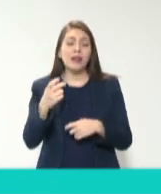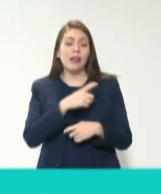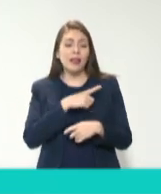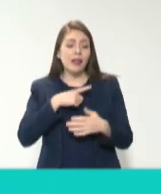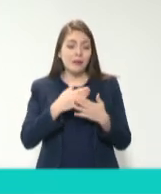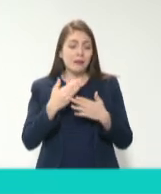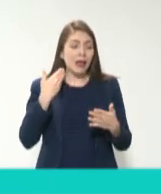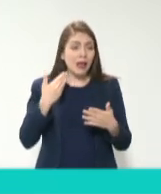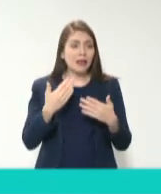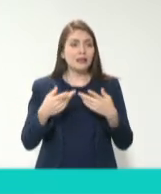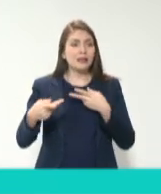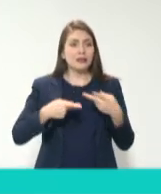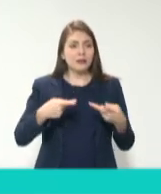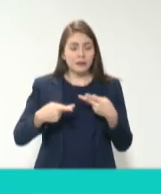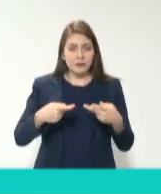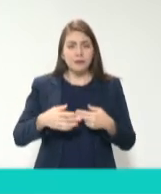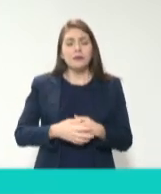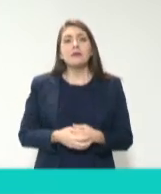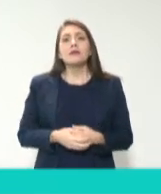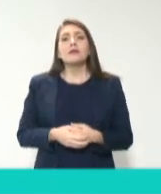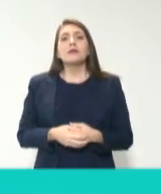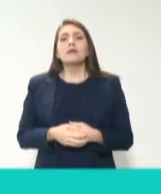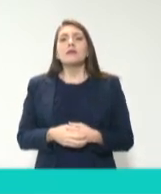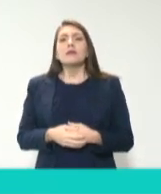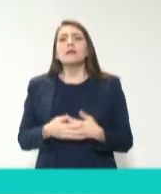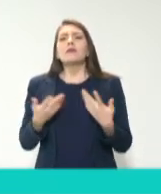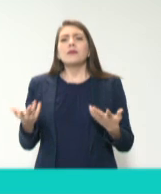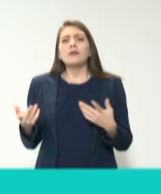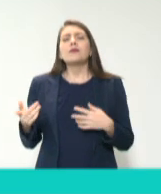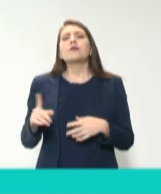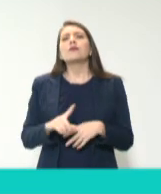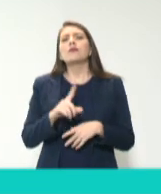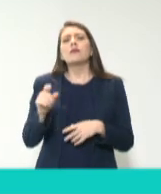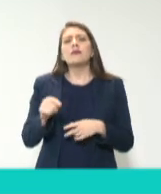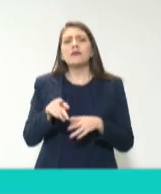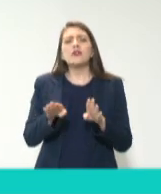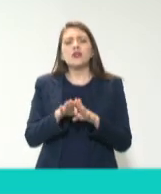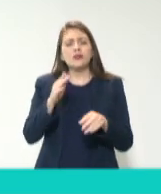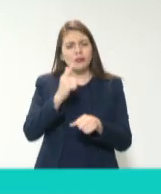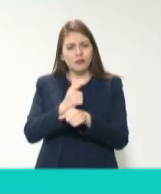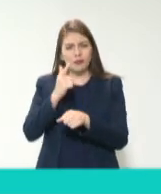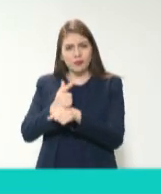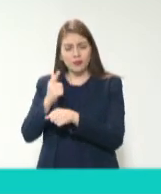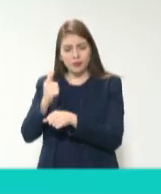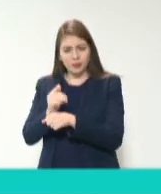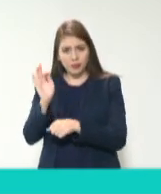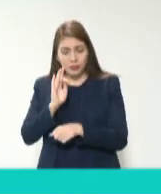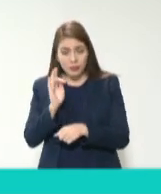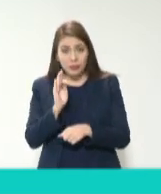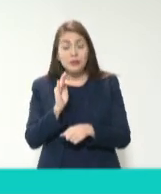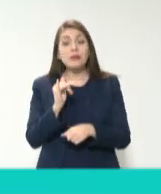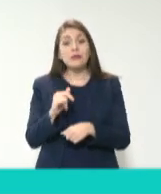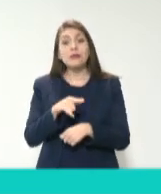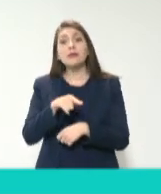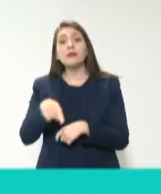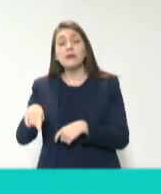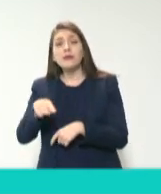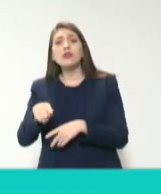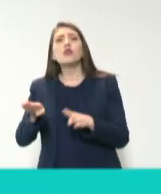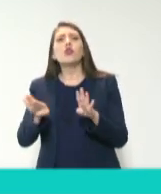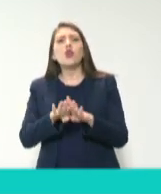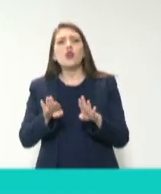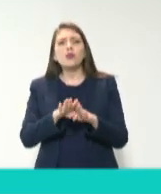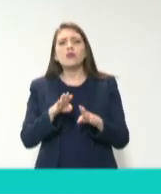Y entonces, ¿cómo detectamos y cómo, si esto no ocurre, cómo sancionamos? Y la propia